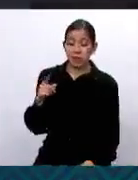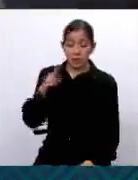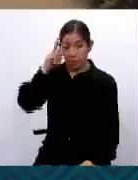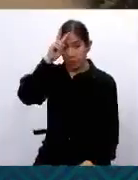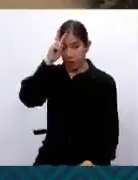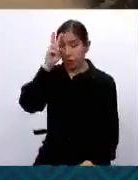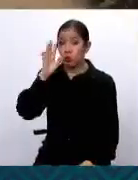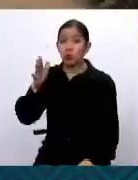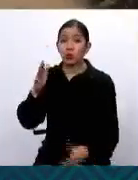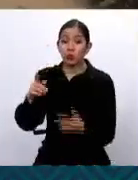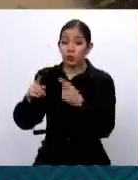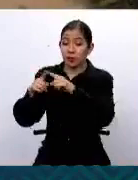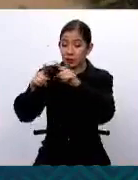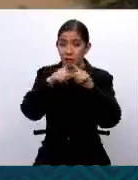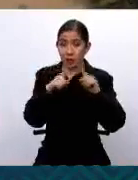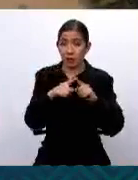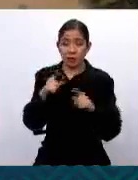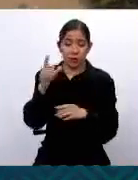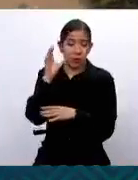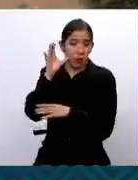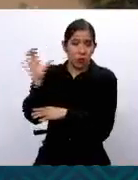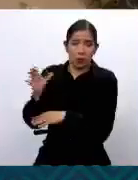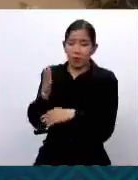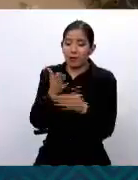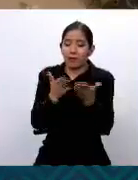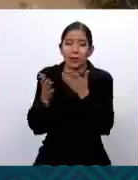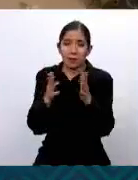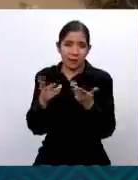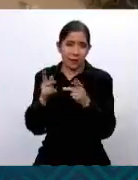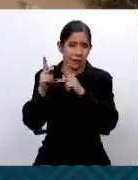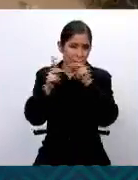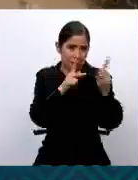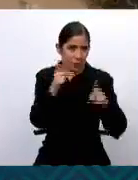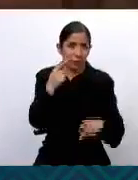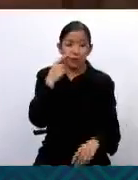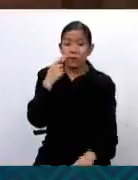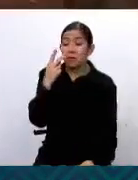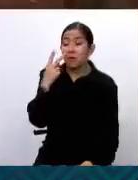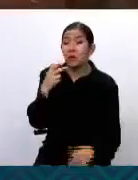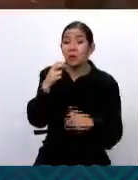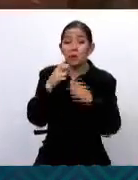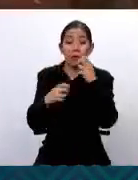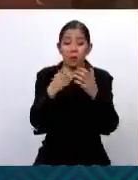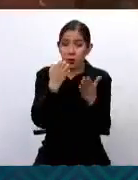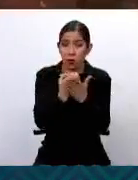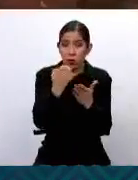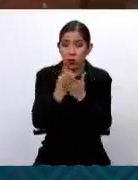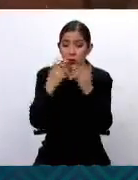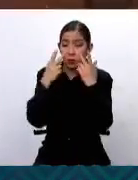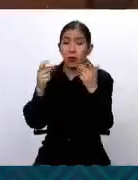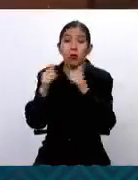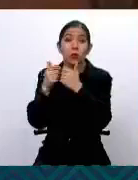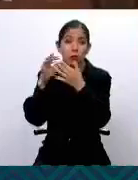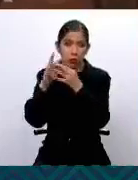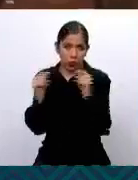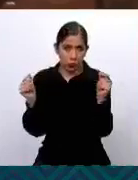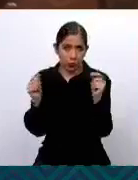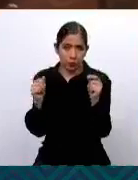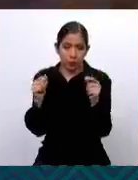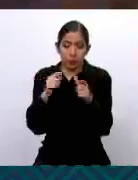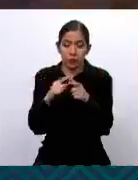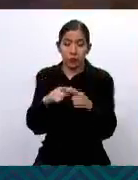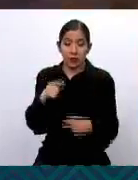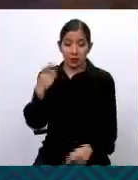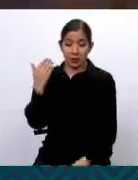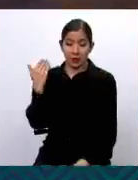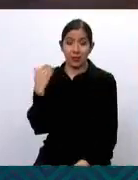servir a la ciudadanía, así como de solucionar estos problemas socioeconómicos. Por ello, durante el fin de semana se eliminó el